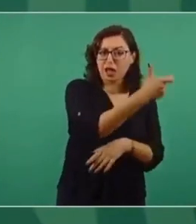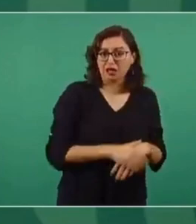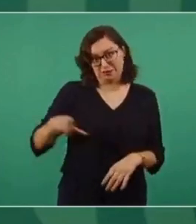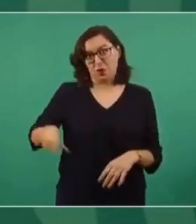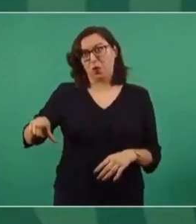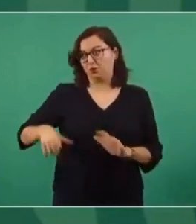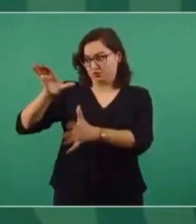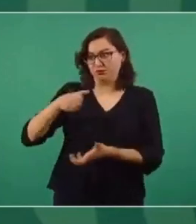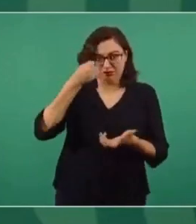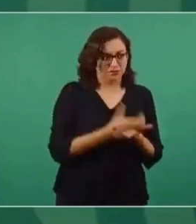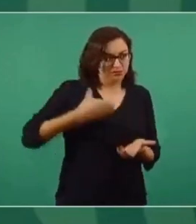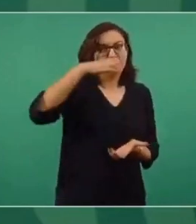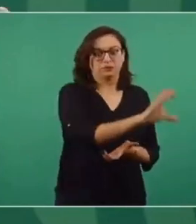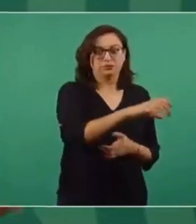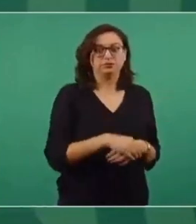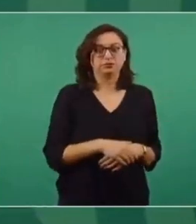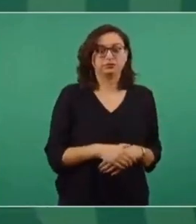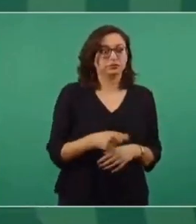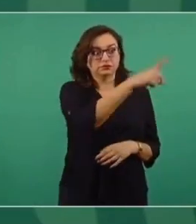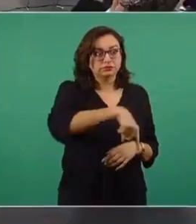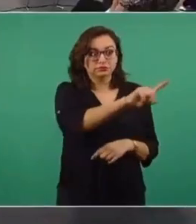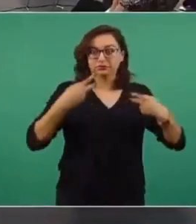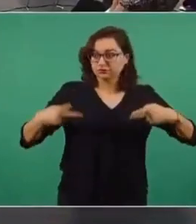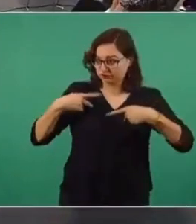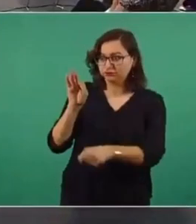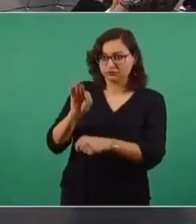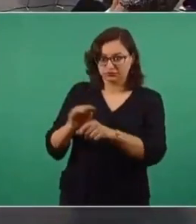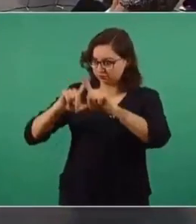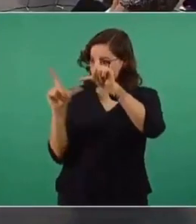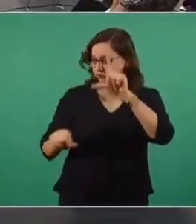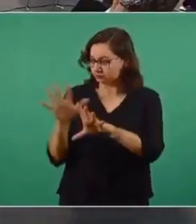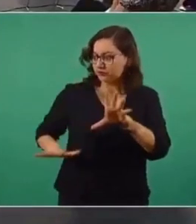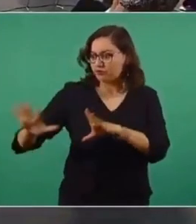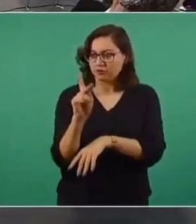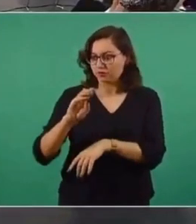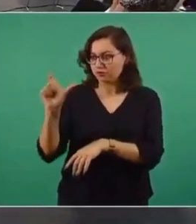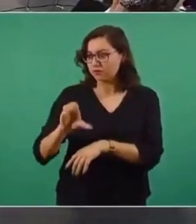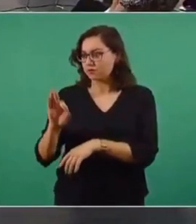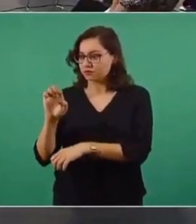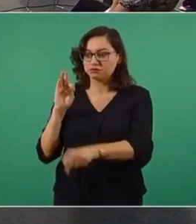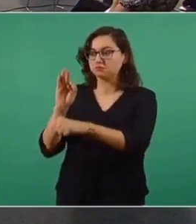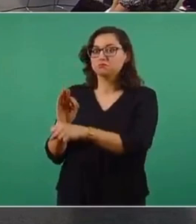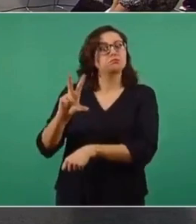con el presupuesto público, que es dinero del pueblo, en vez de defender a Pemex y a la Comisión Federal,